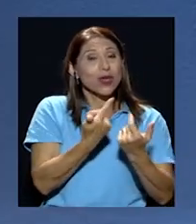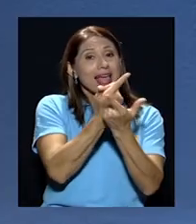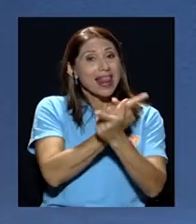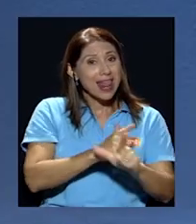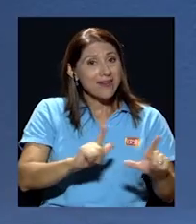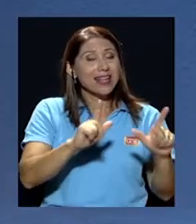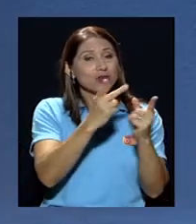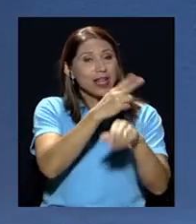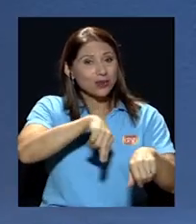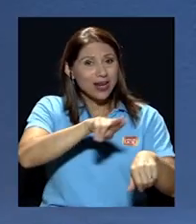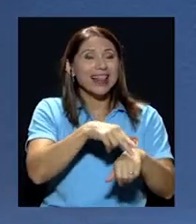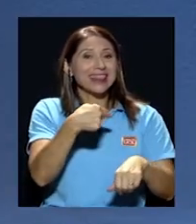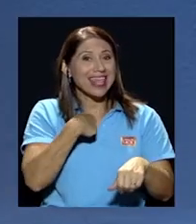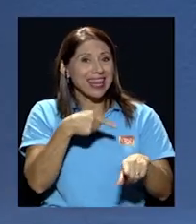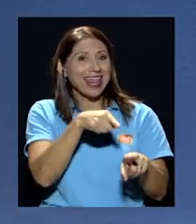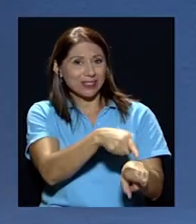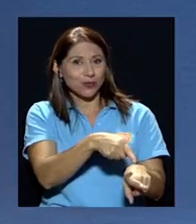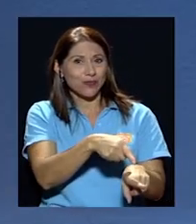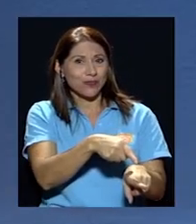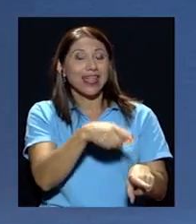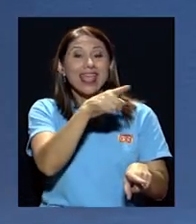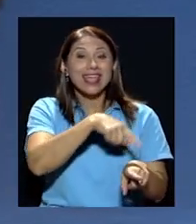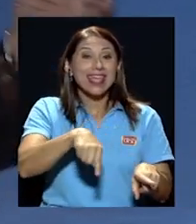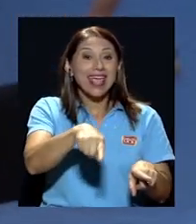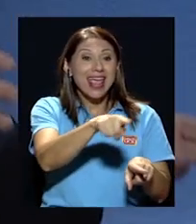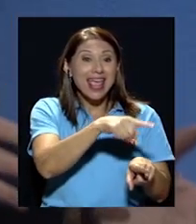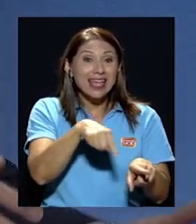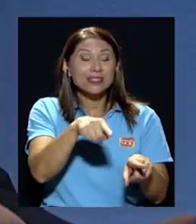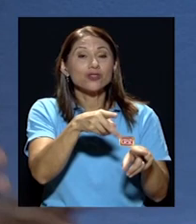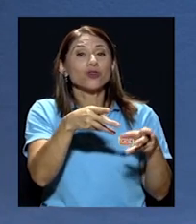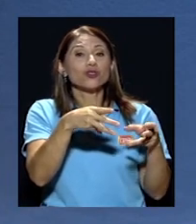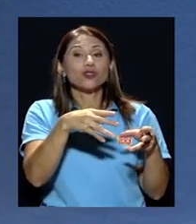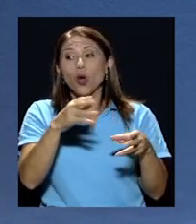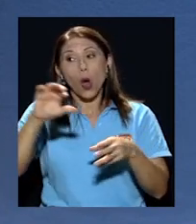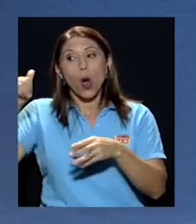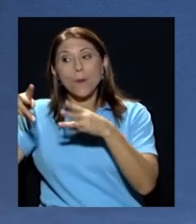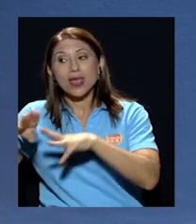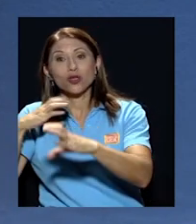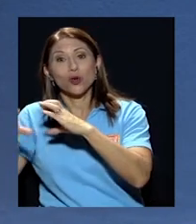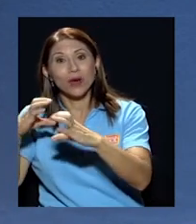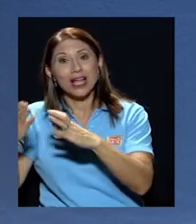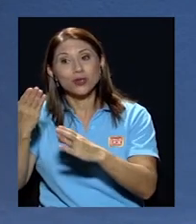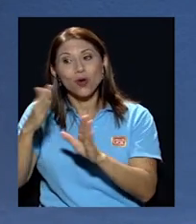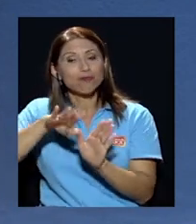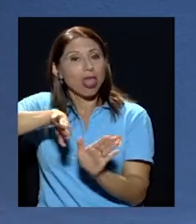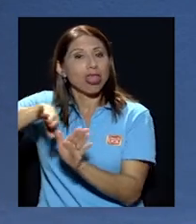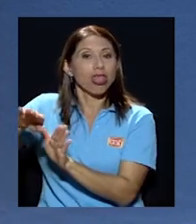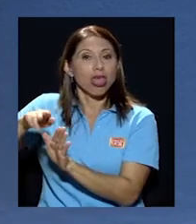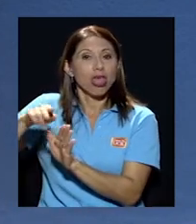en que estos medios abandonaron las tiendas del PUS y se pasaron a las tiendas del Partido de Liberación Nacional